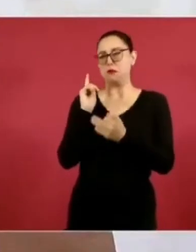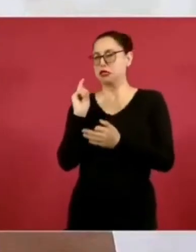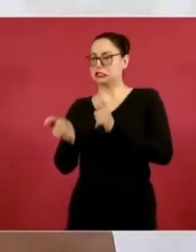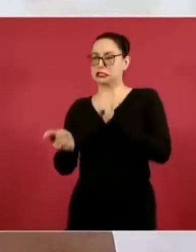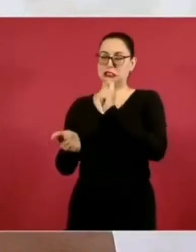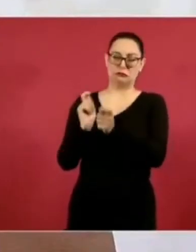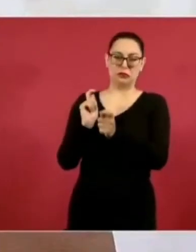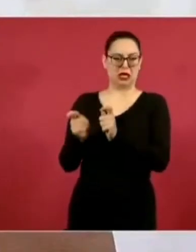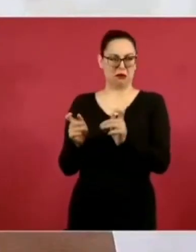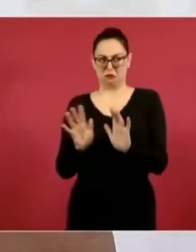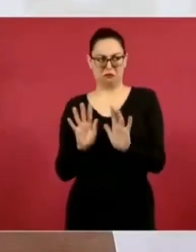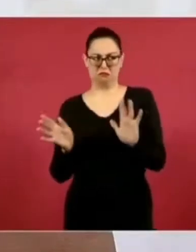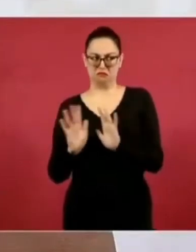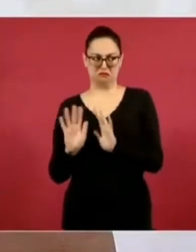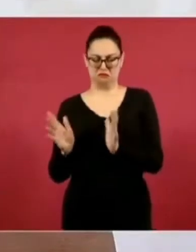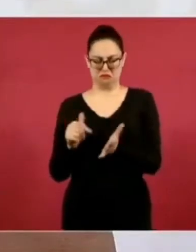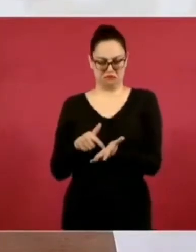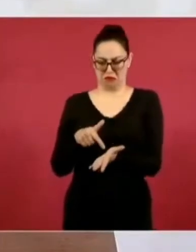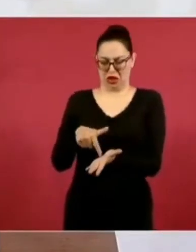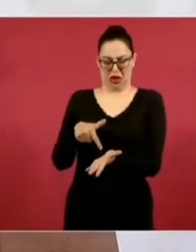¿Cómo es que ahora…?